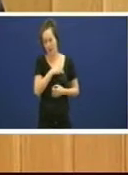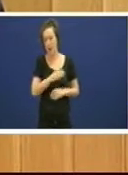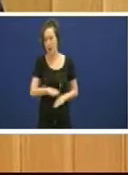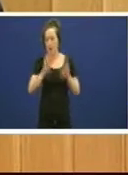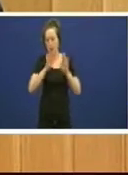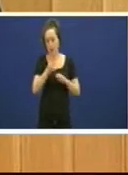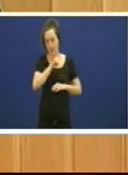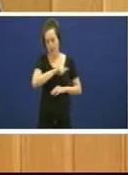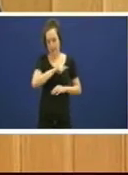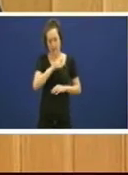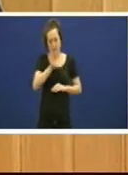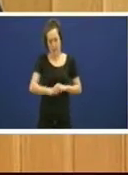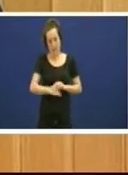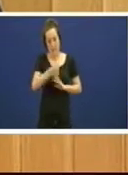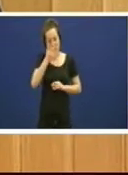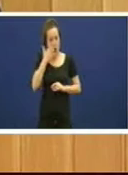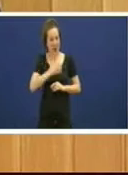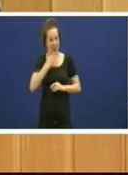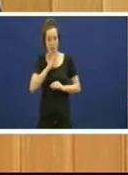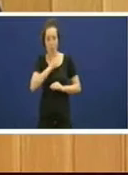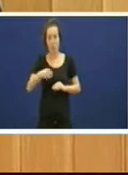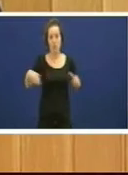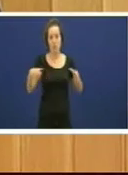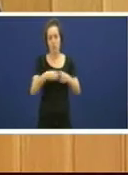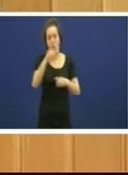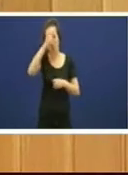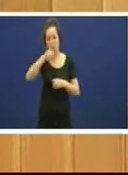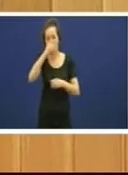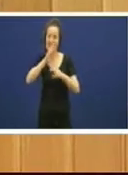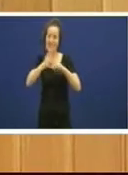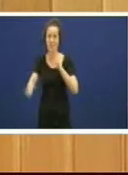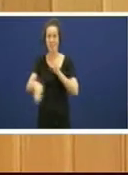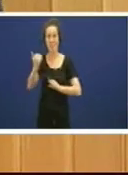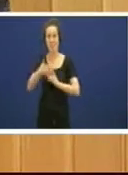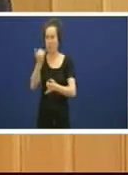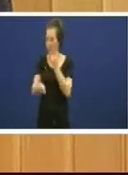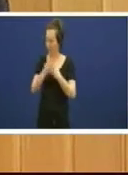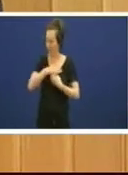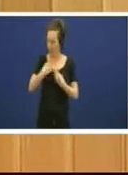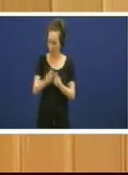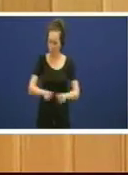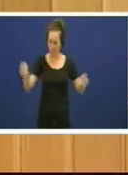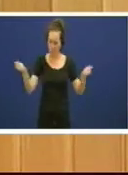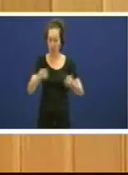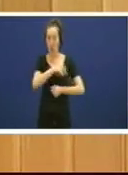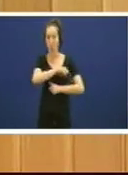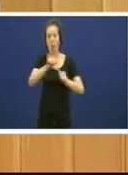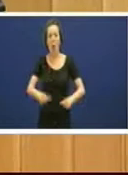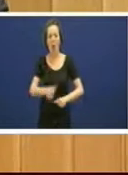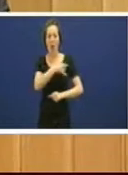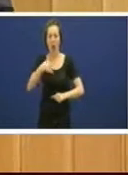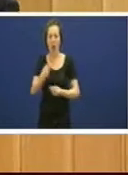goberno progresista e socialista que decidise laminar o modelo de Caixas o centenario o modelo de Caixas e